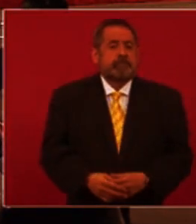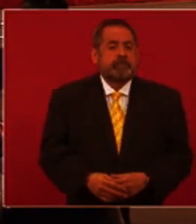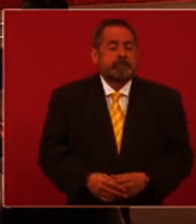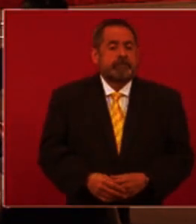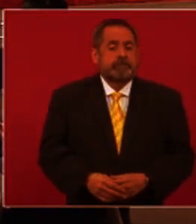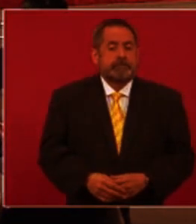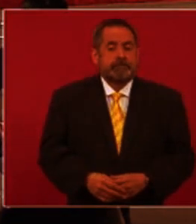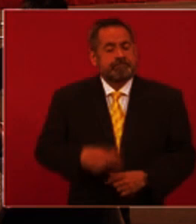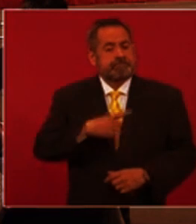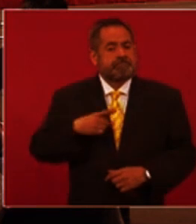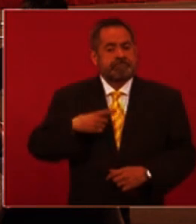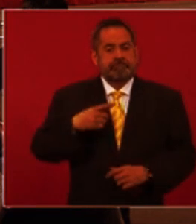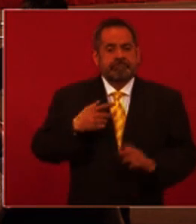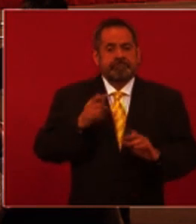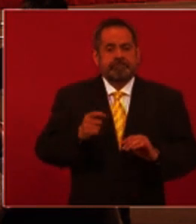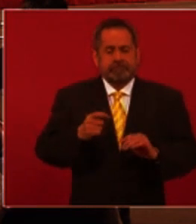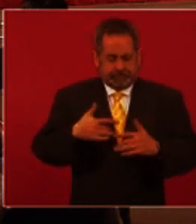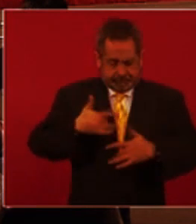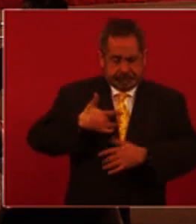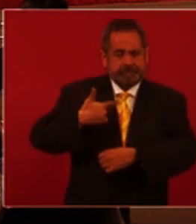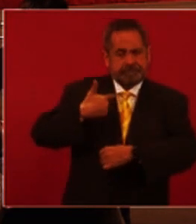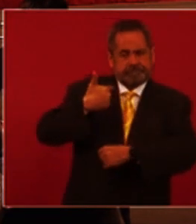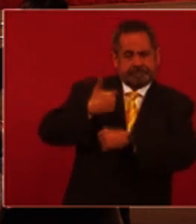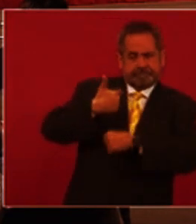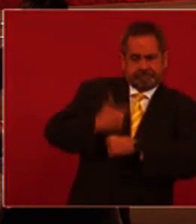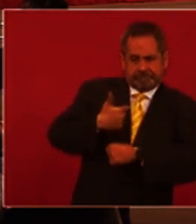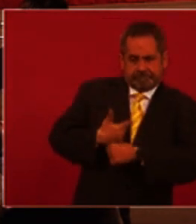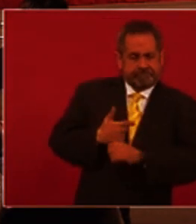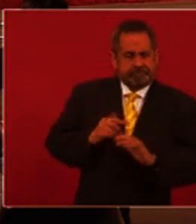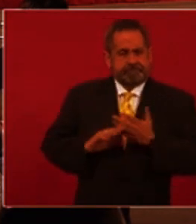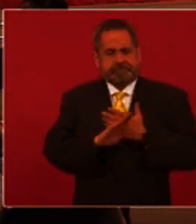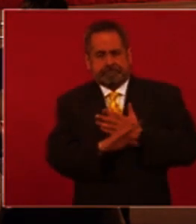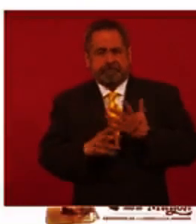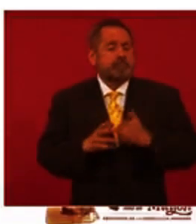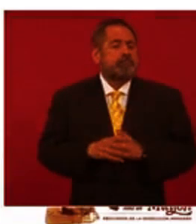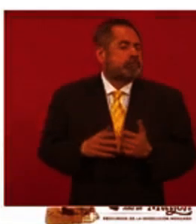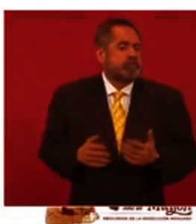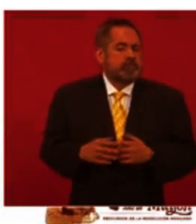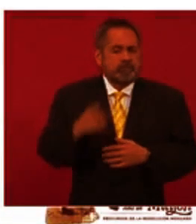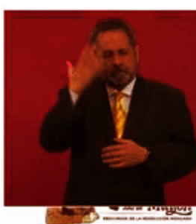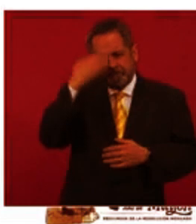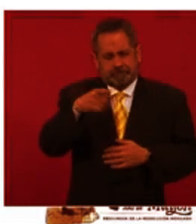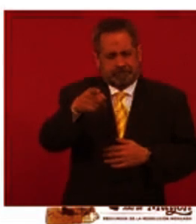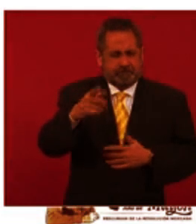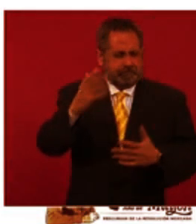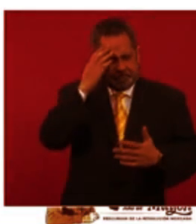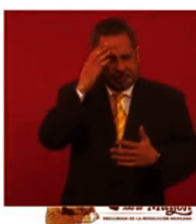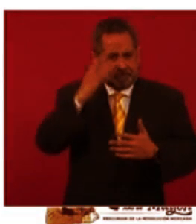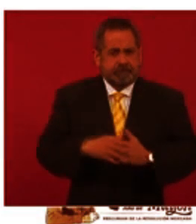refiero con las medidas de, con los signos de alerta y las medidas básicas de prevención. La siguiente, por favor.